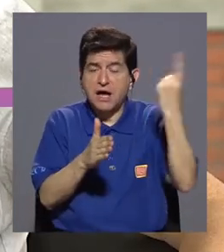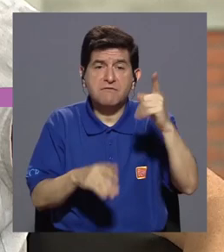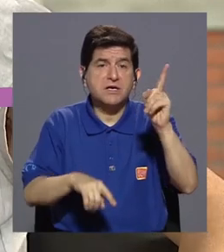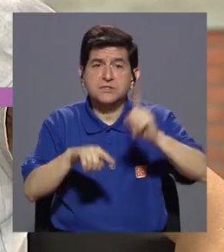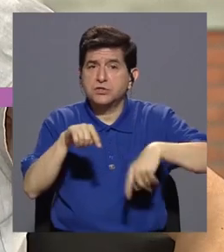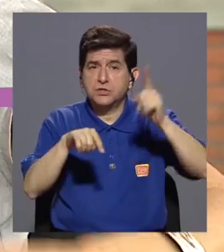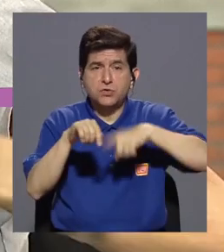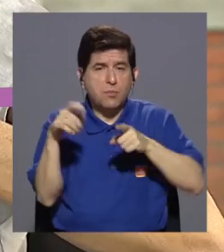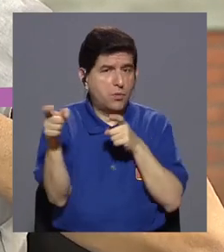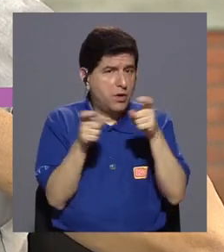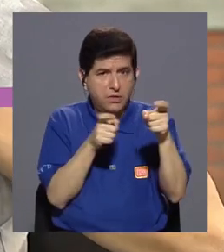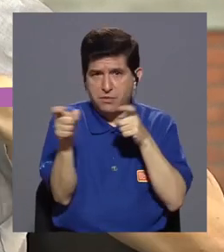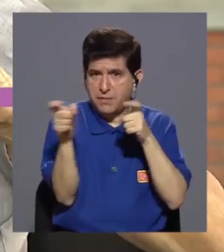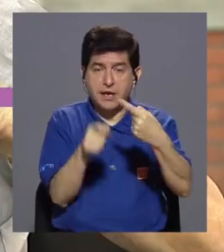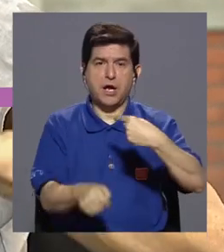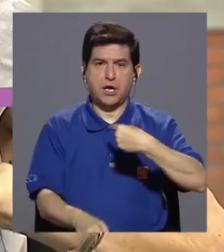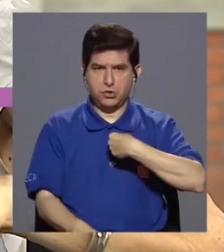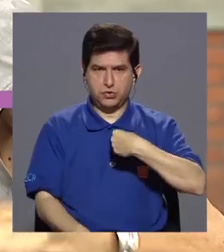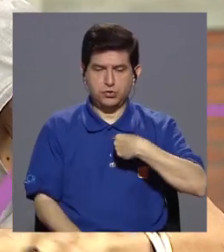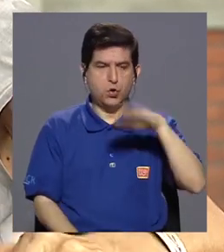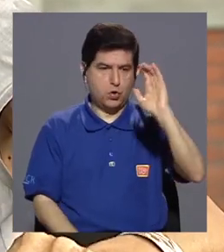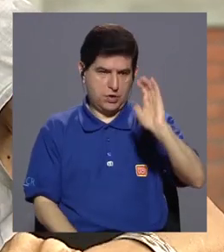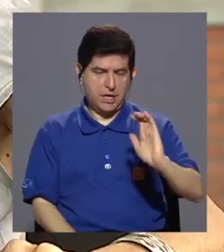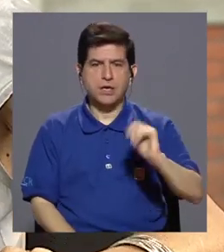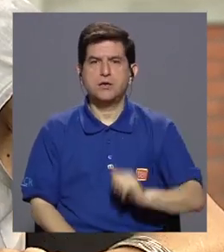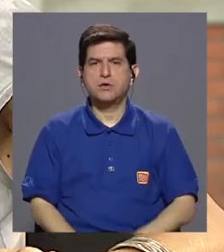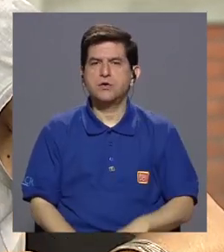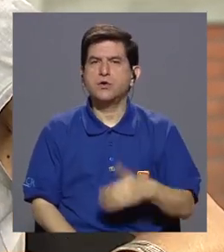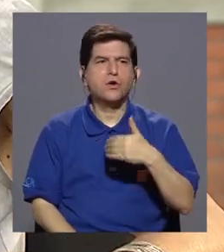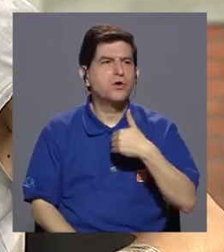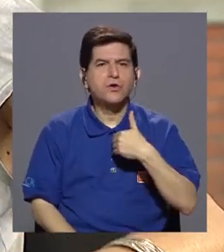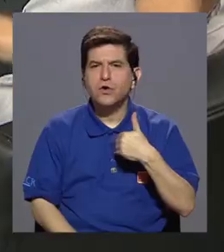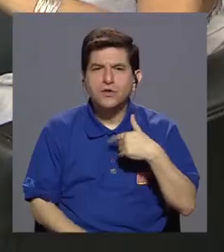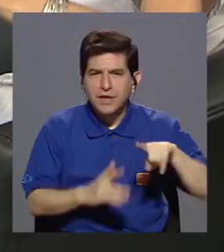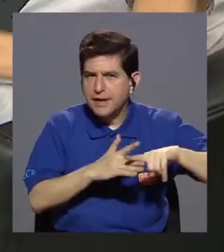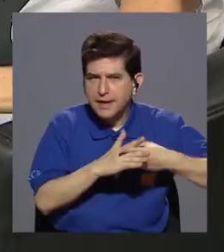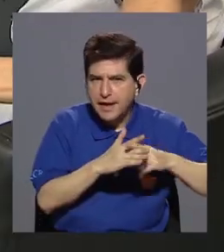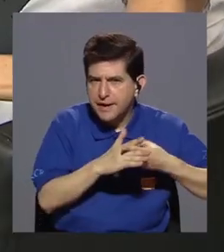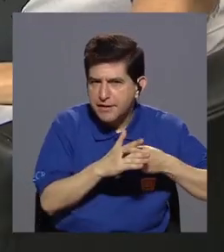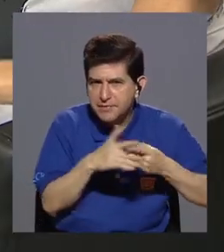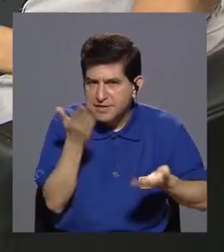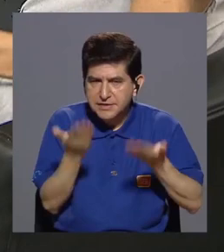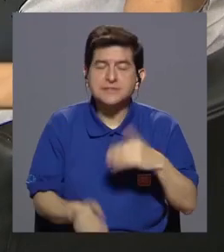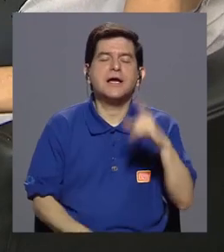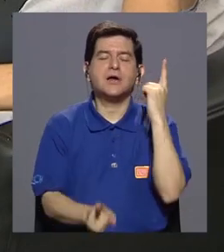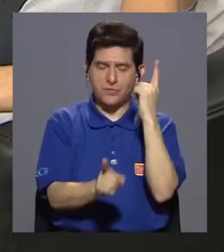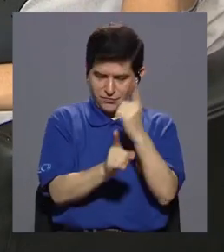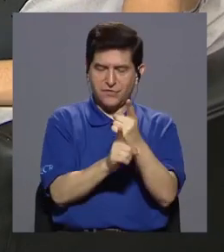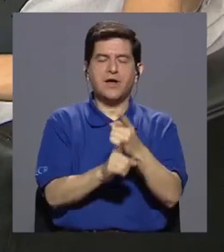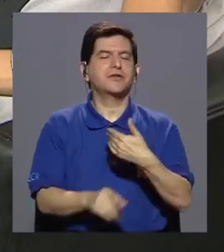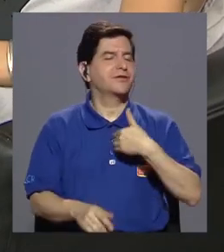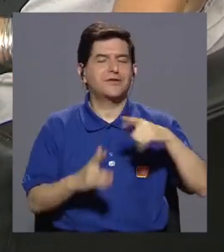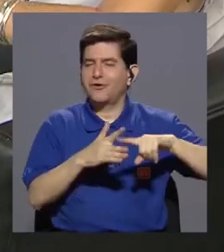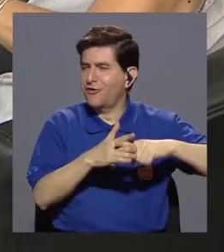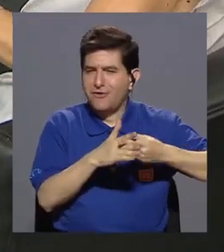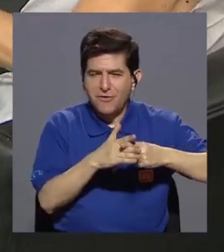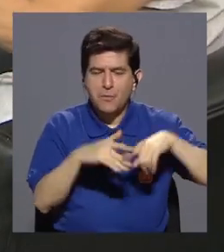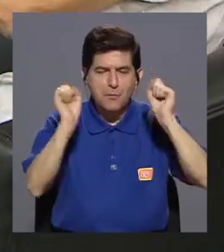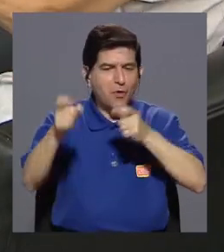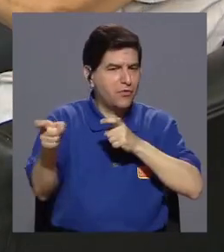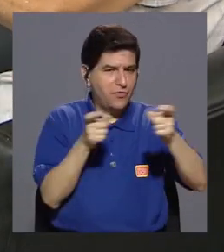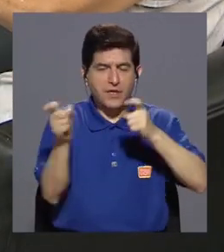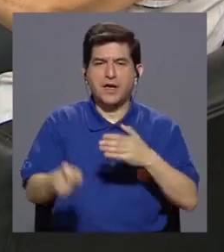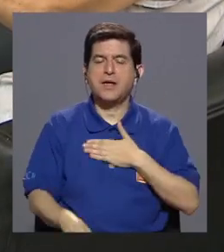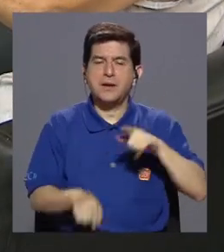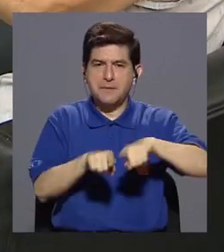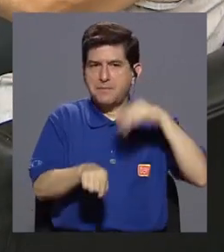puedo manejar yo como niño. No tengo como niño las herramientas para afrontarlas. No tengo las herramientas para manejarlas.